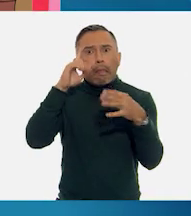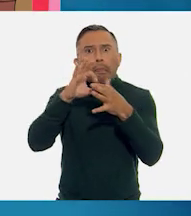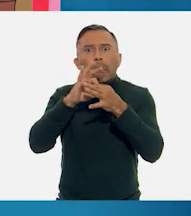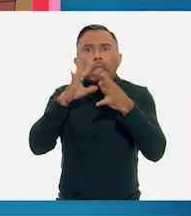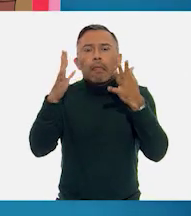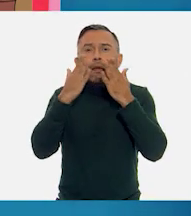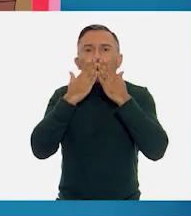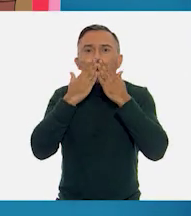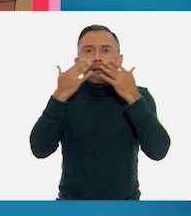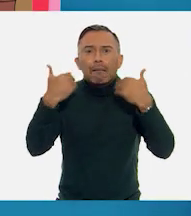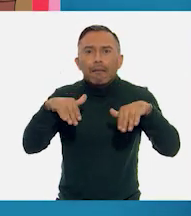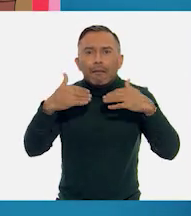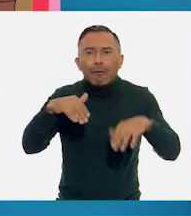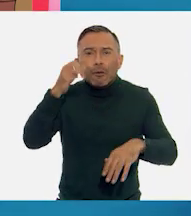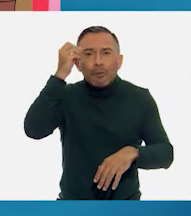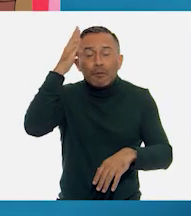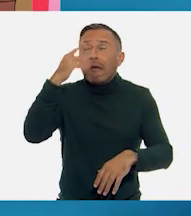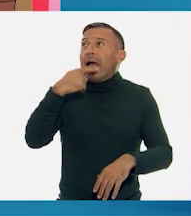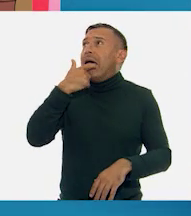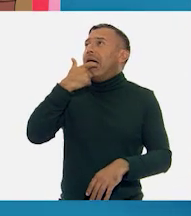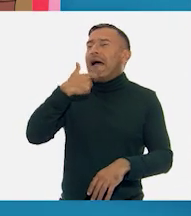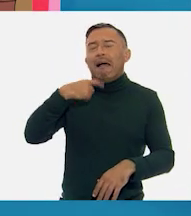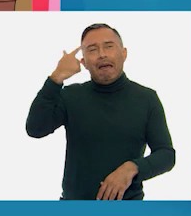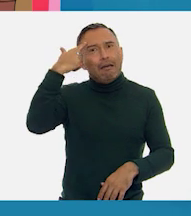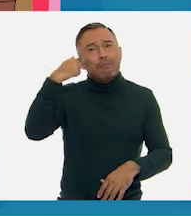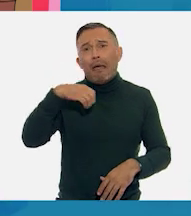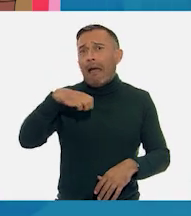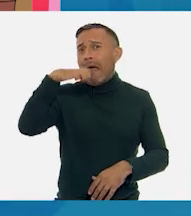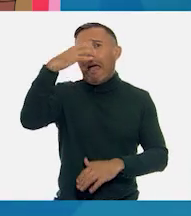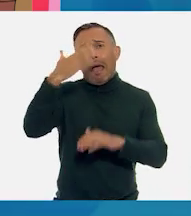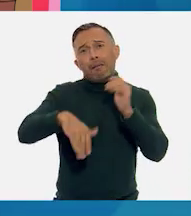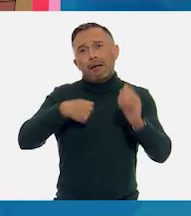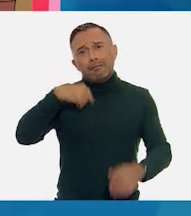Qué bárbaro. No, es que los años no perdonan.